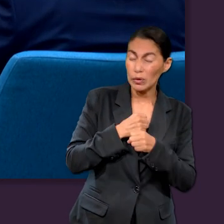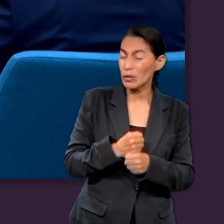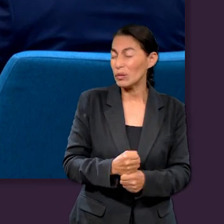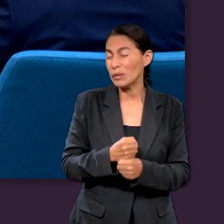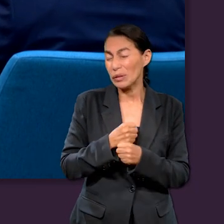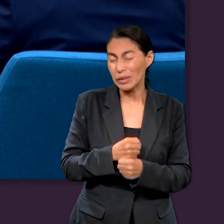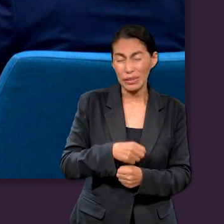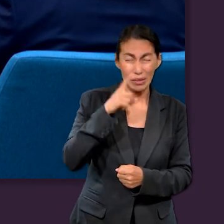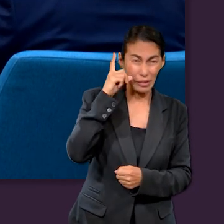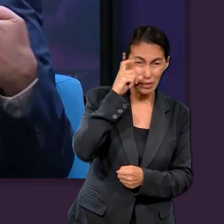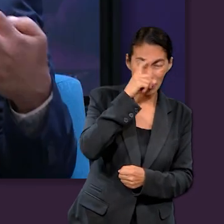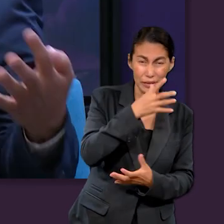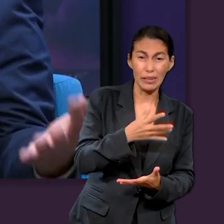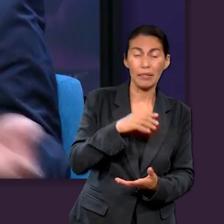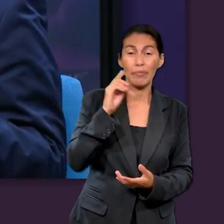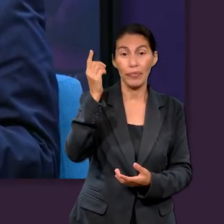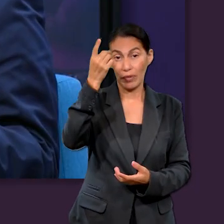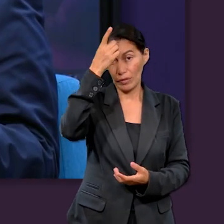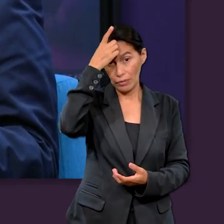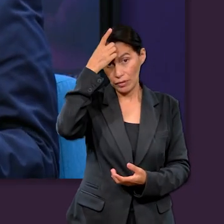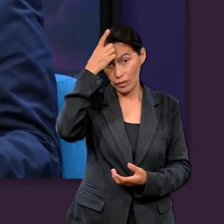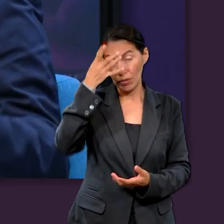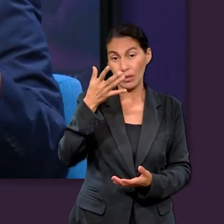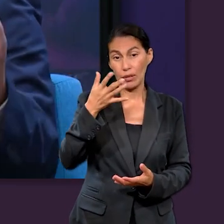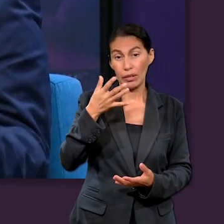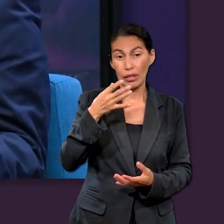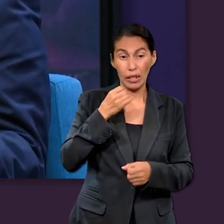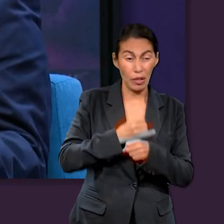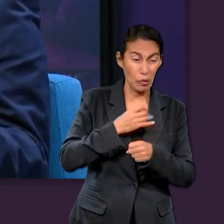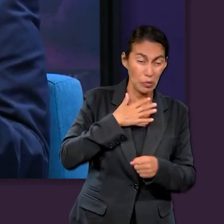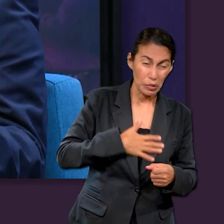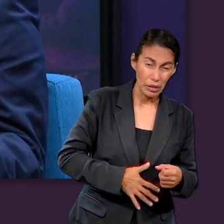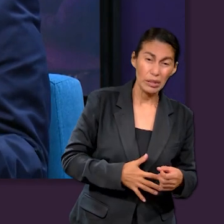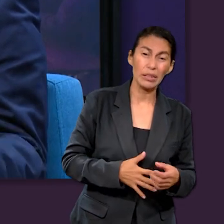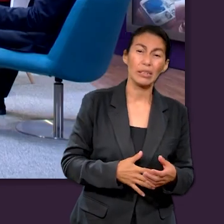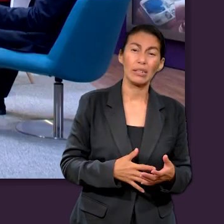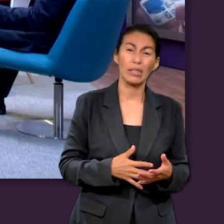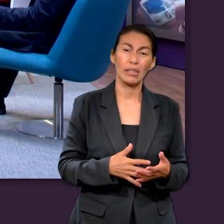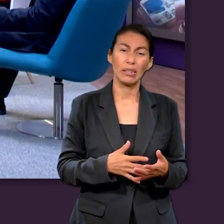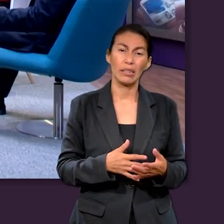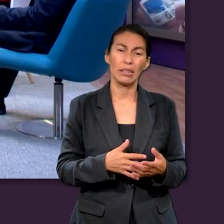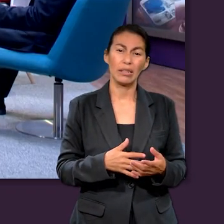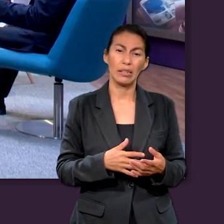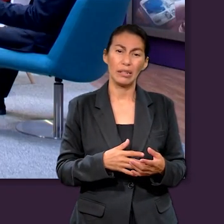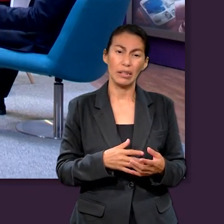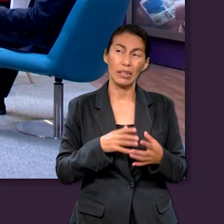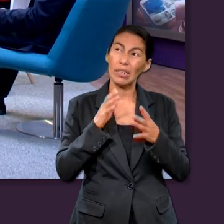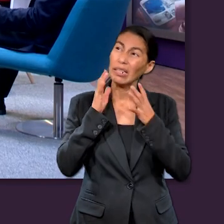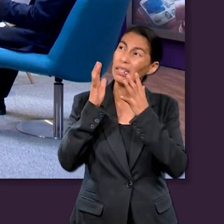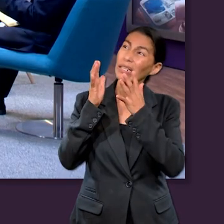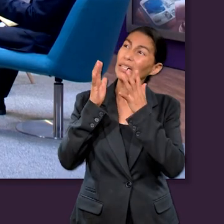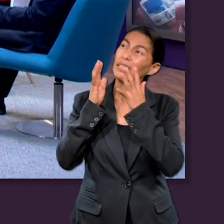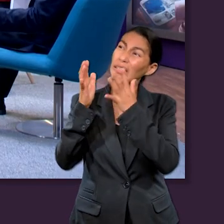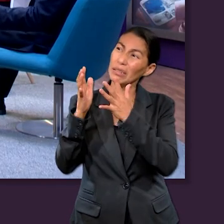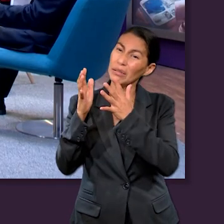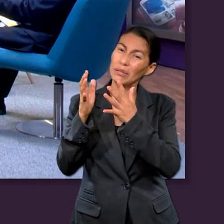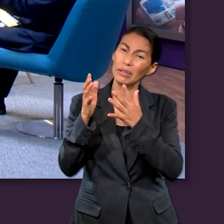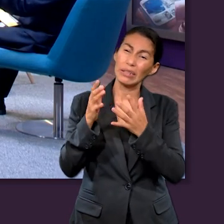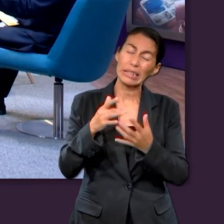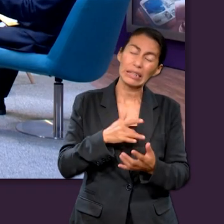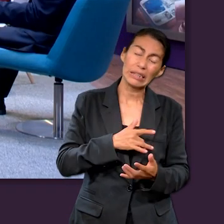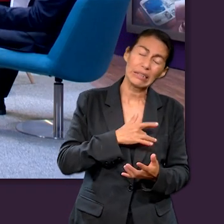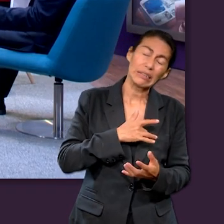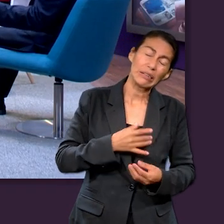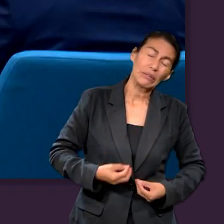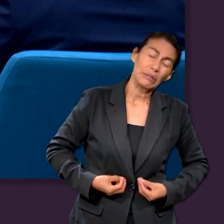del sufrimiento, a pesar de lo que pasó David, a pesar de la injusticia que el salmisto la reclama,